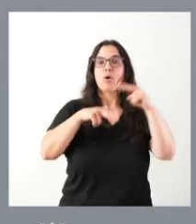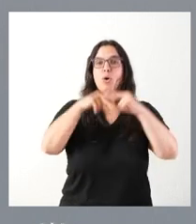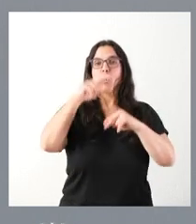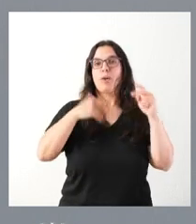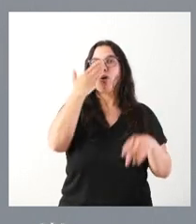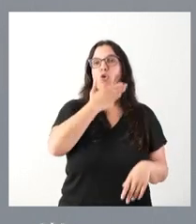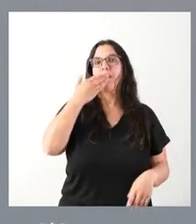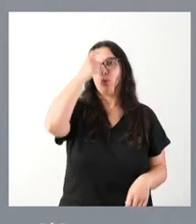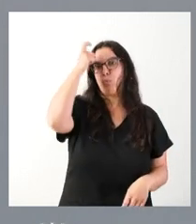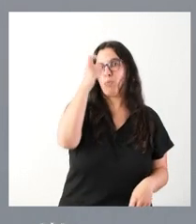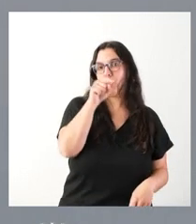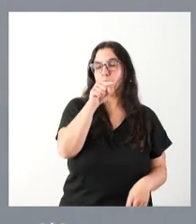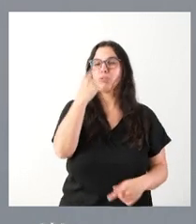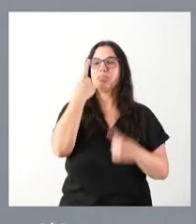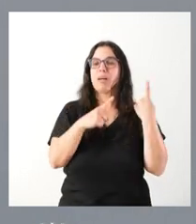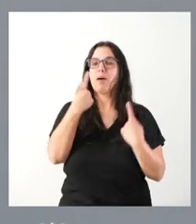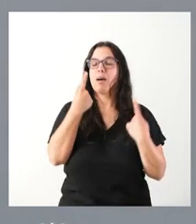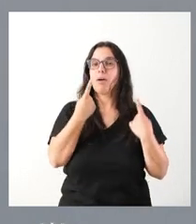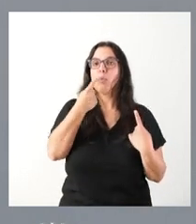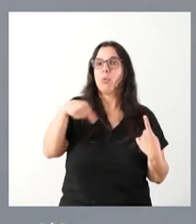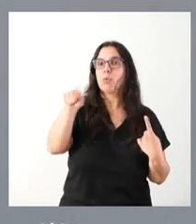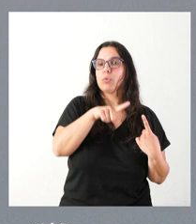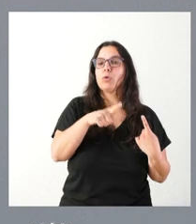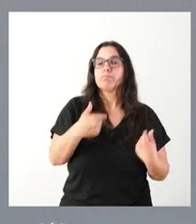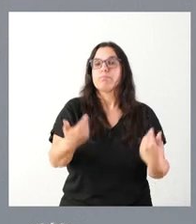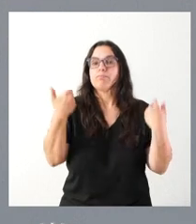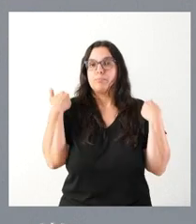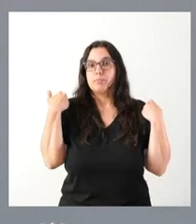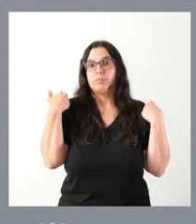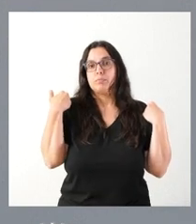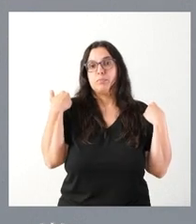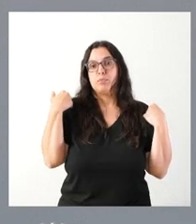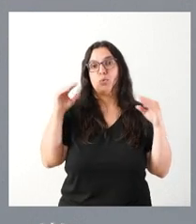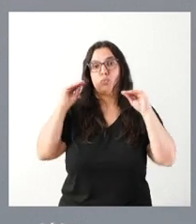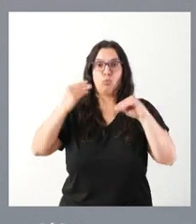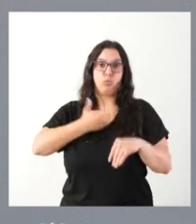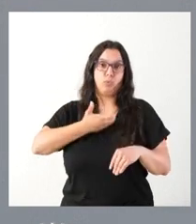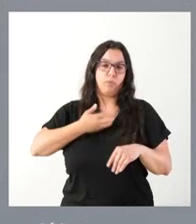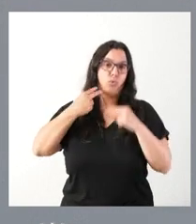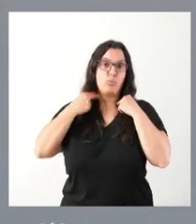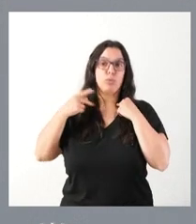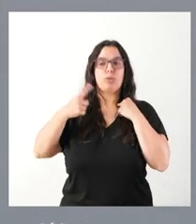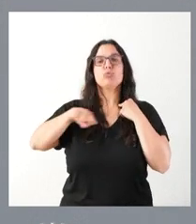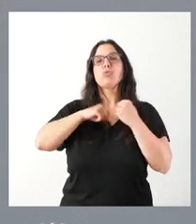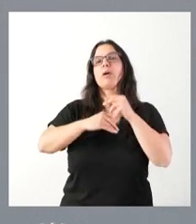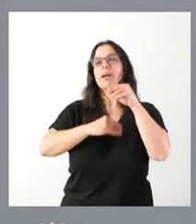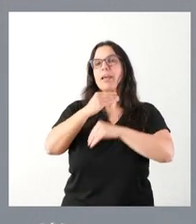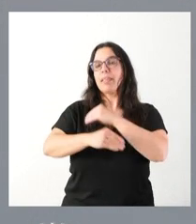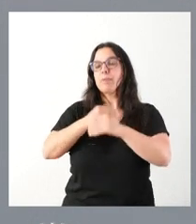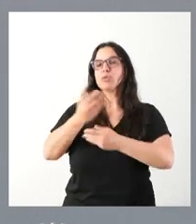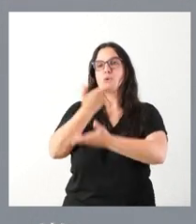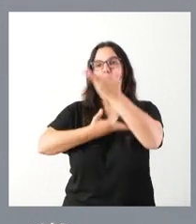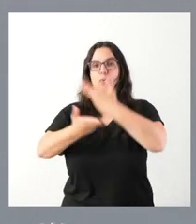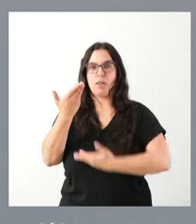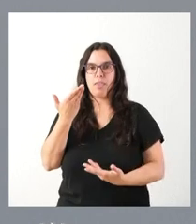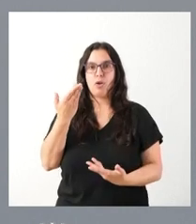Saben ustedes que en alguna de estas actuaciones la competencia es de ámbito municipal y lo que hacemos es una colaboración con los ayuntamientos